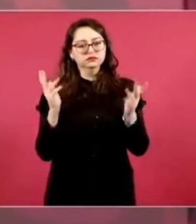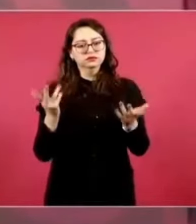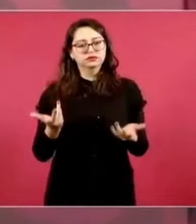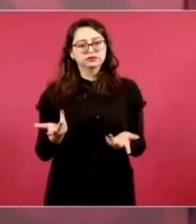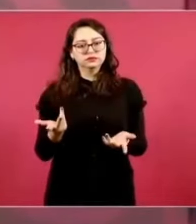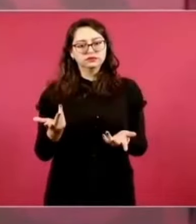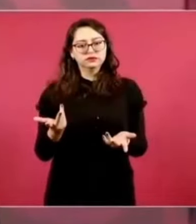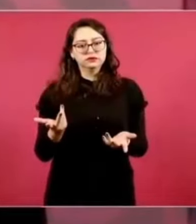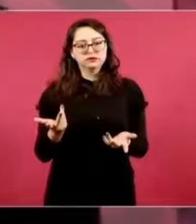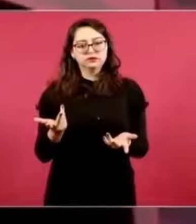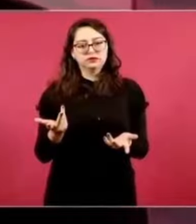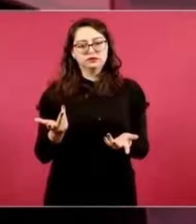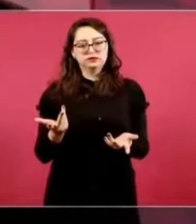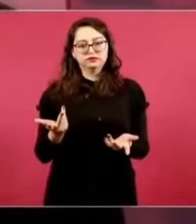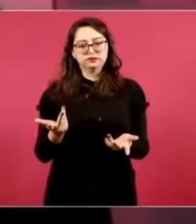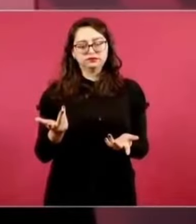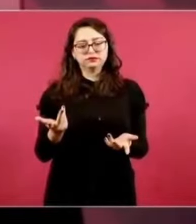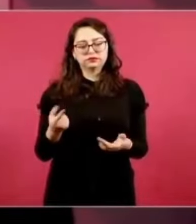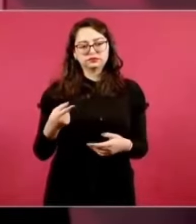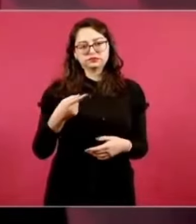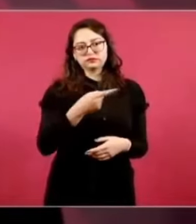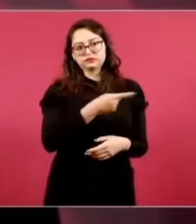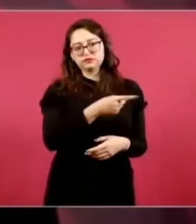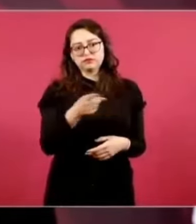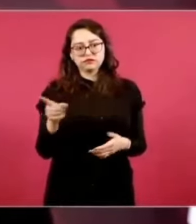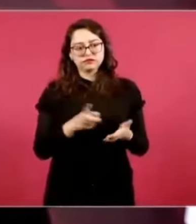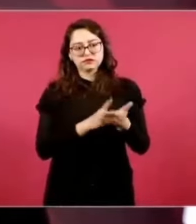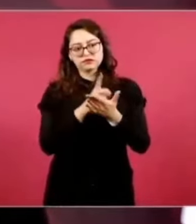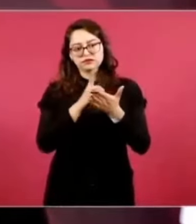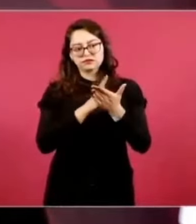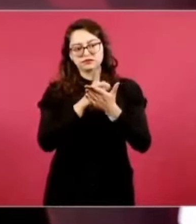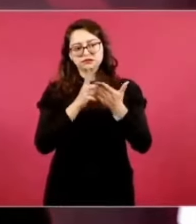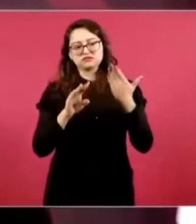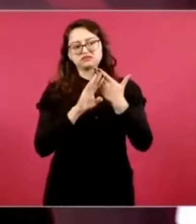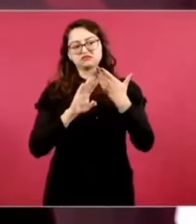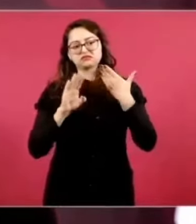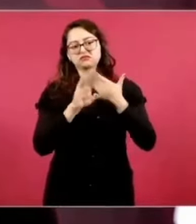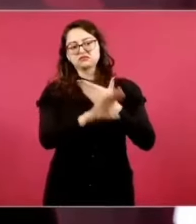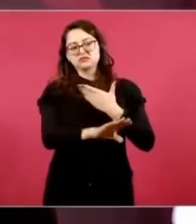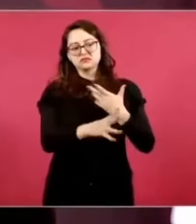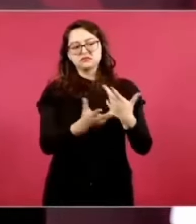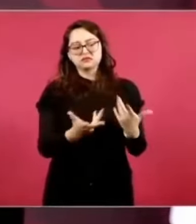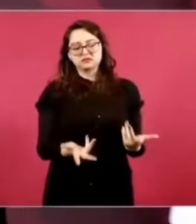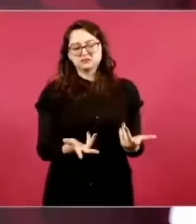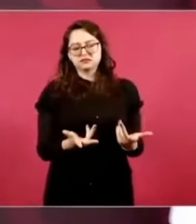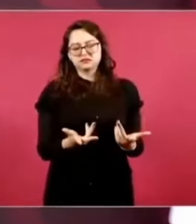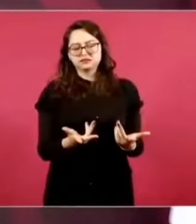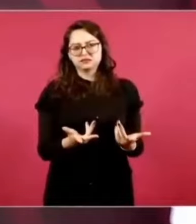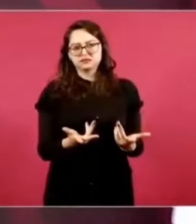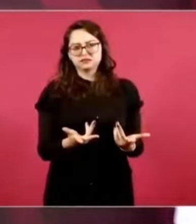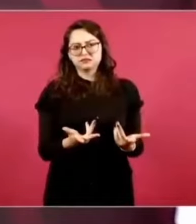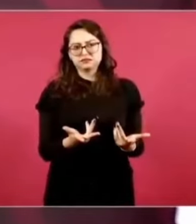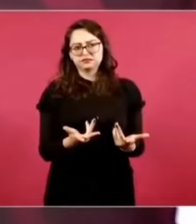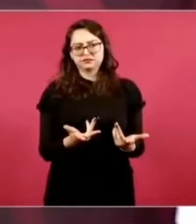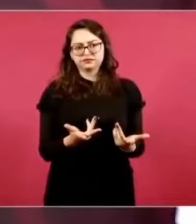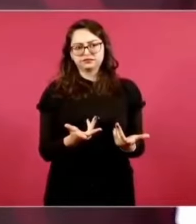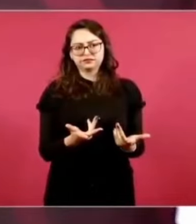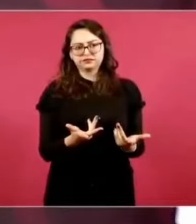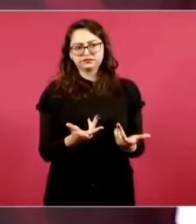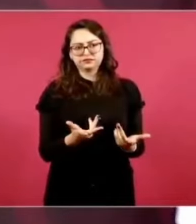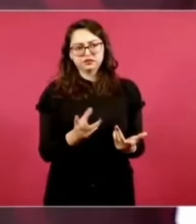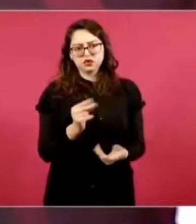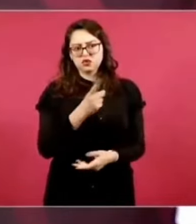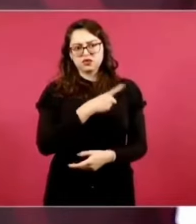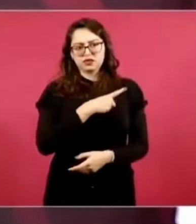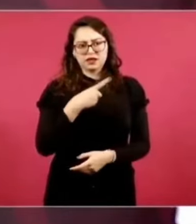cuestionamiento que no hay que criminalizar el combate a las drogas, pero si se está atendiendo las causas,